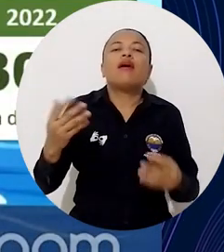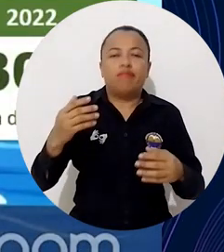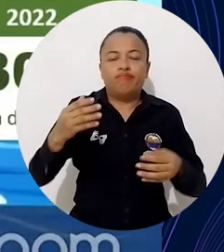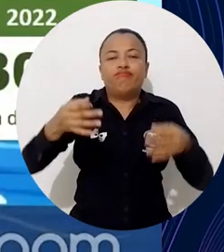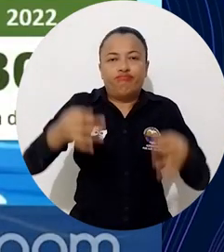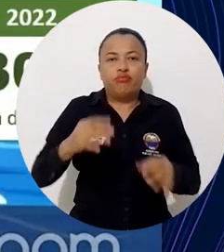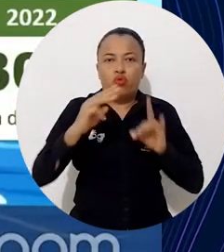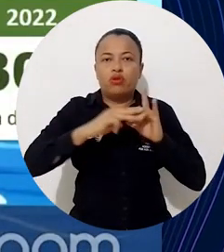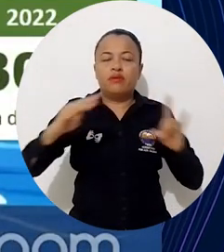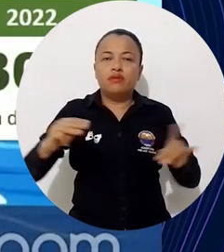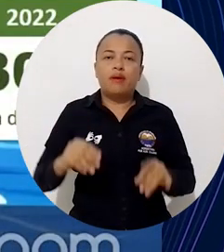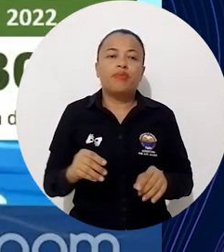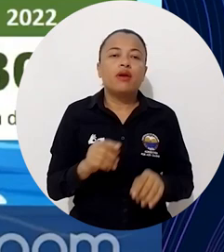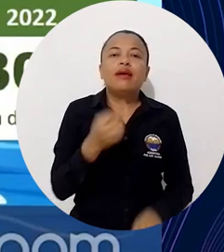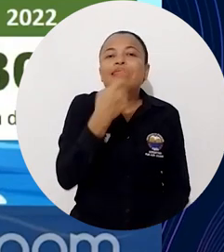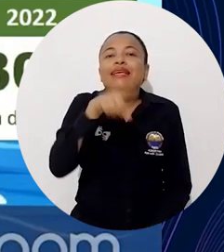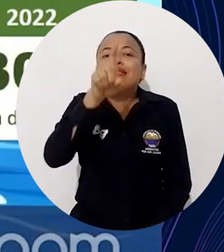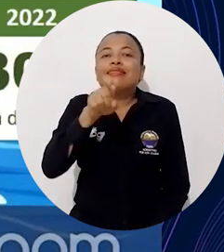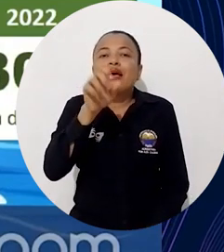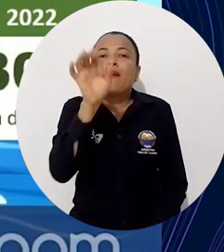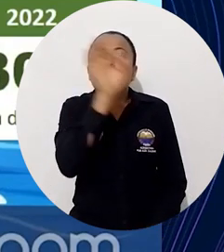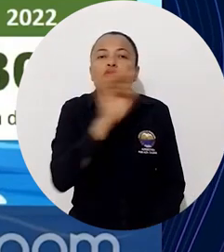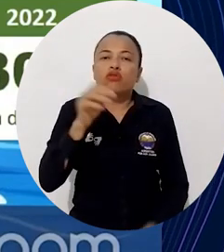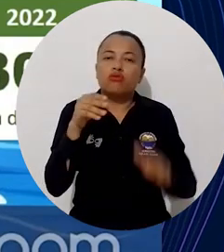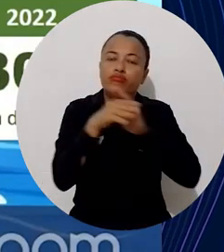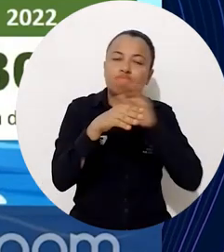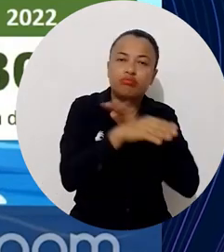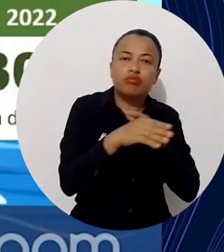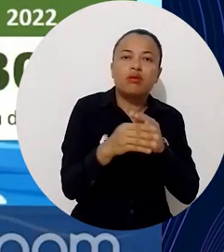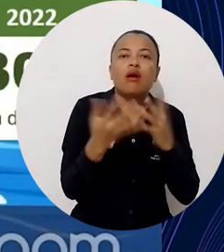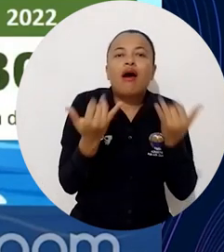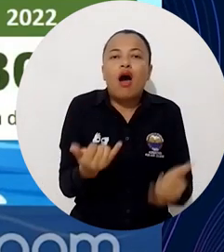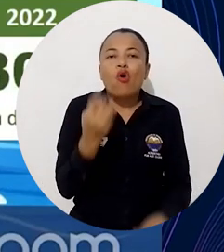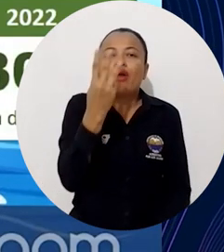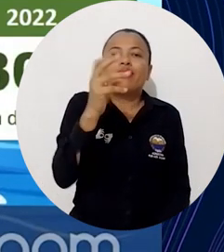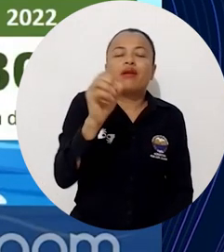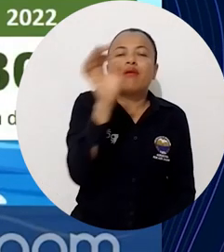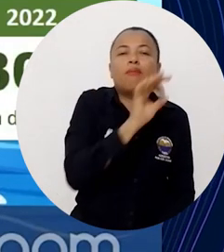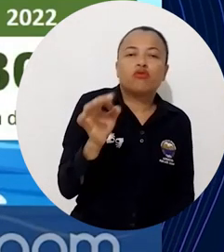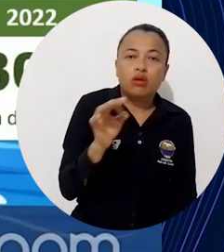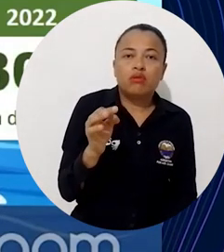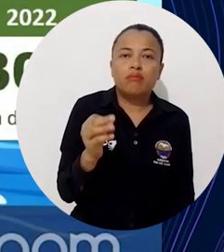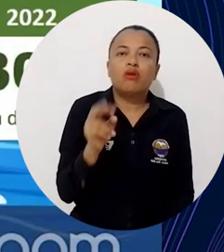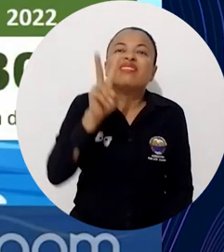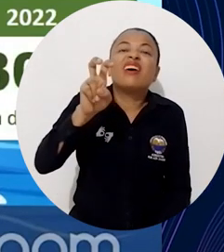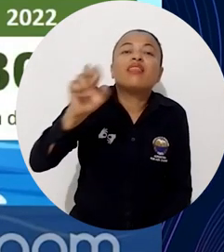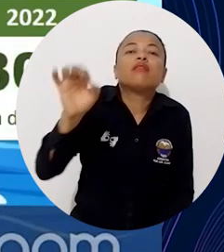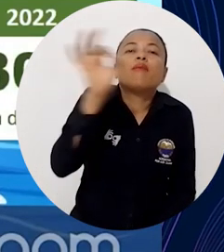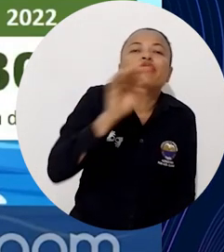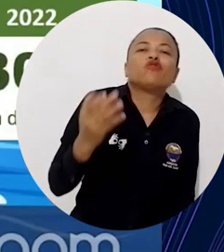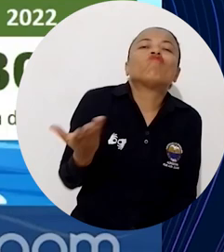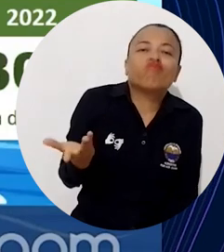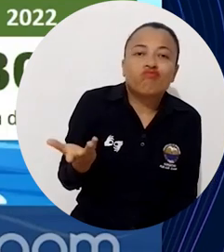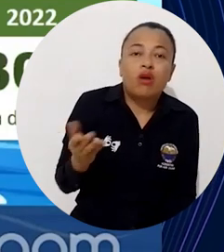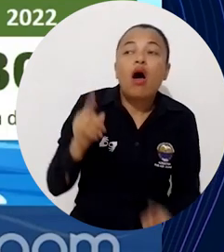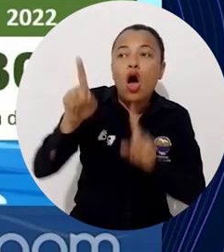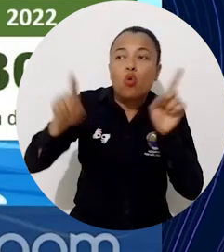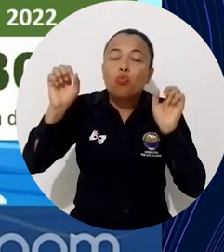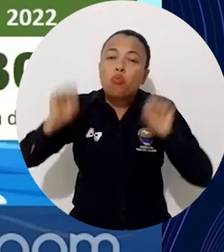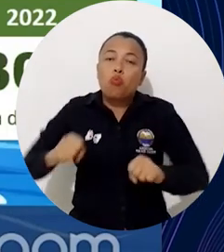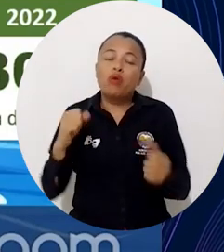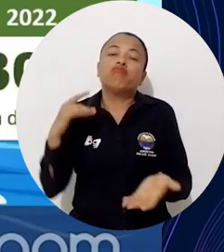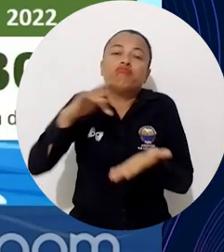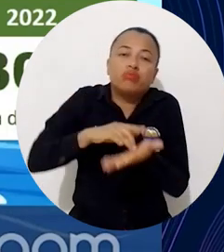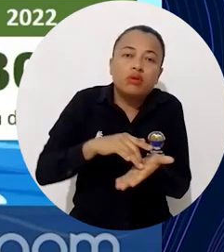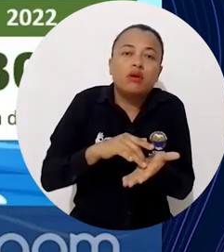nosotros tenemos una tasa de absorción de solo el 16%, hoy tenemos una del 30%, pero hay un 70% que se queda afuera. Muchos de ellos pueden ir a